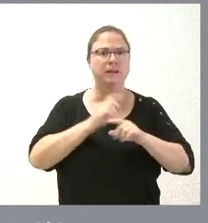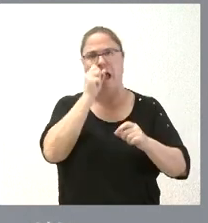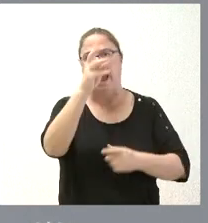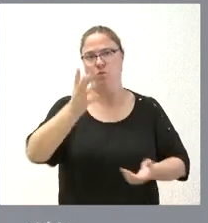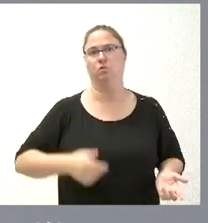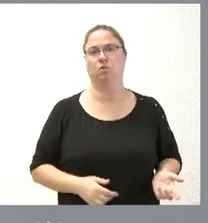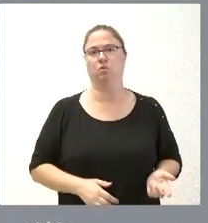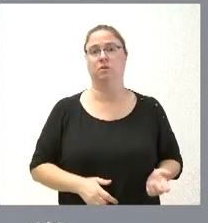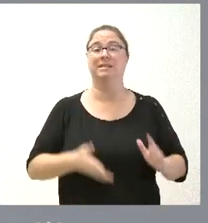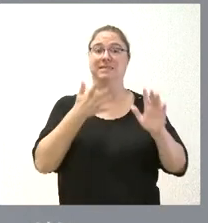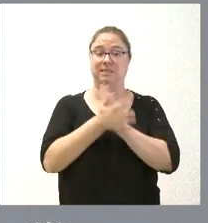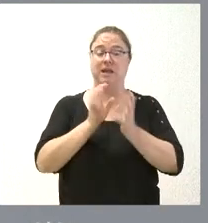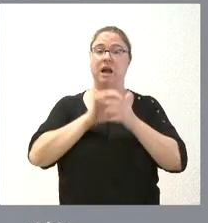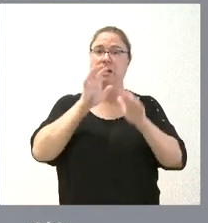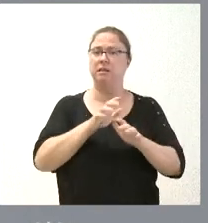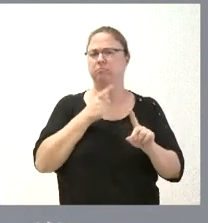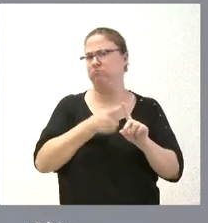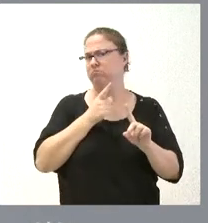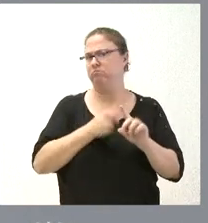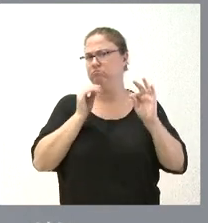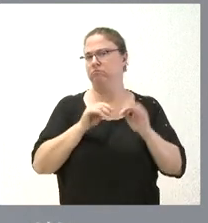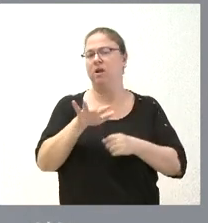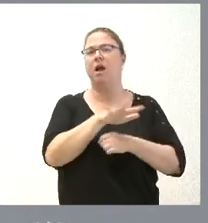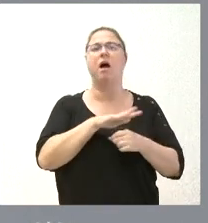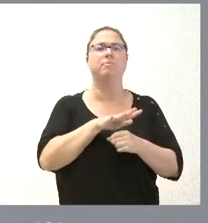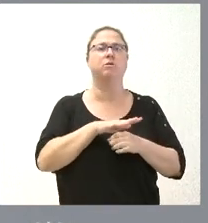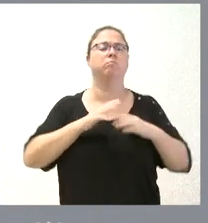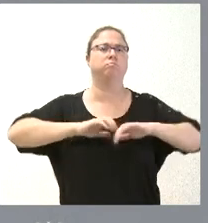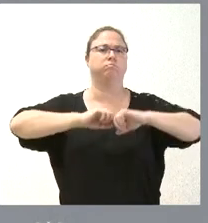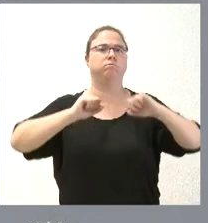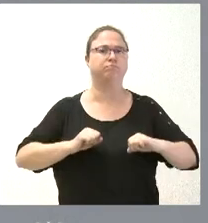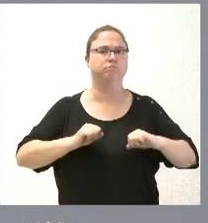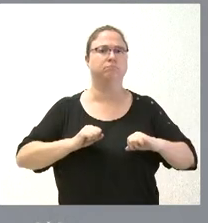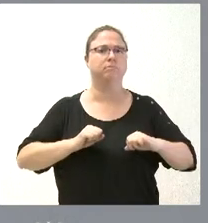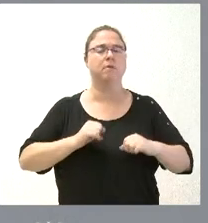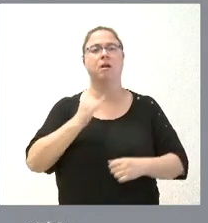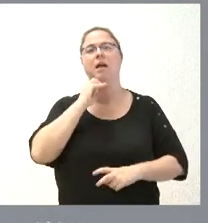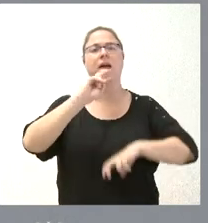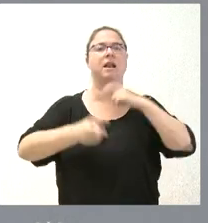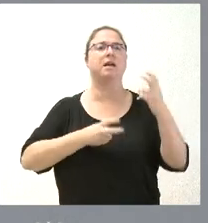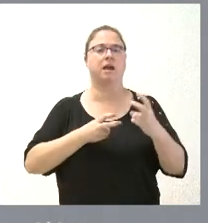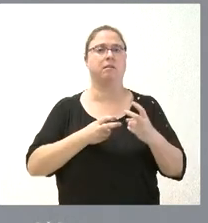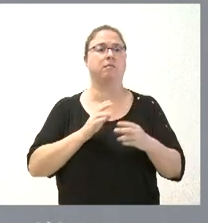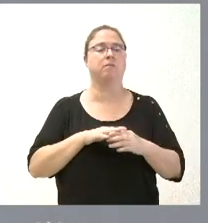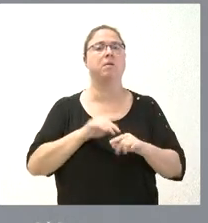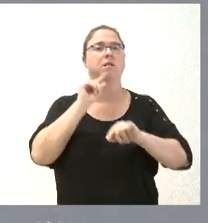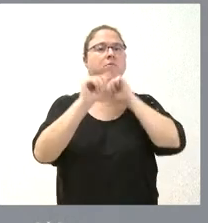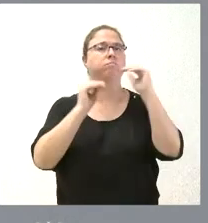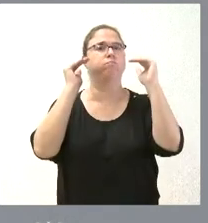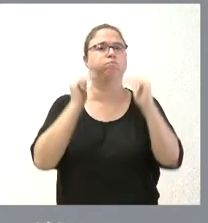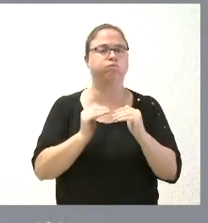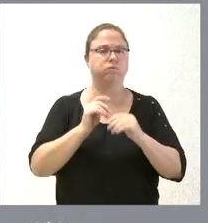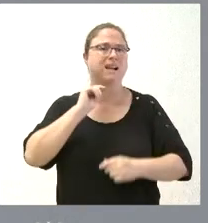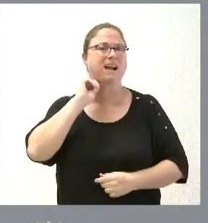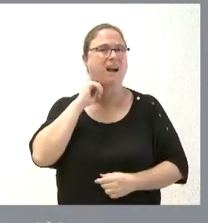años por tanto Castilla y León es una referencia en el ámbito de la implantación de las energías renovables de la reducción de emisiones de